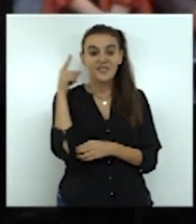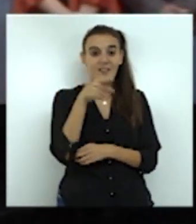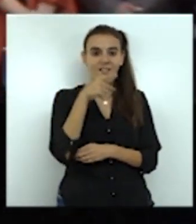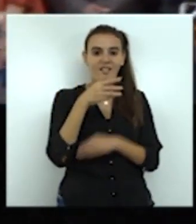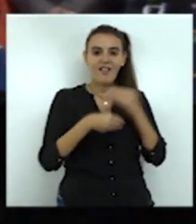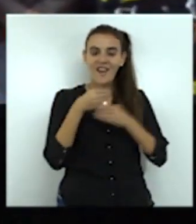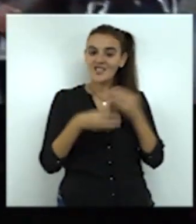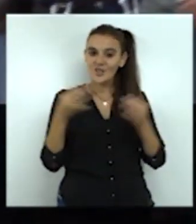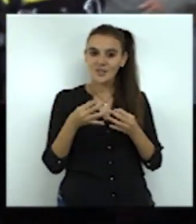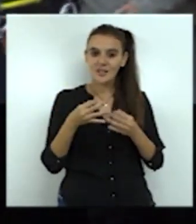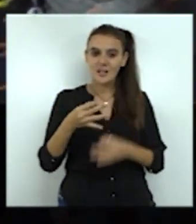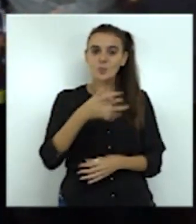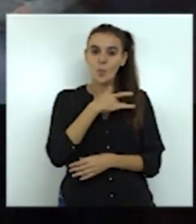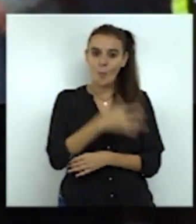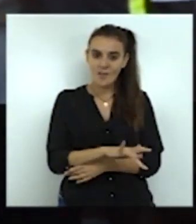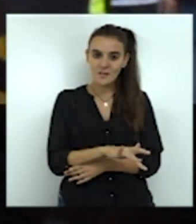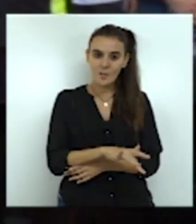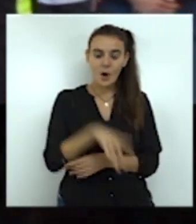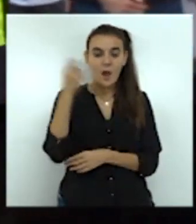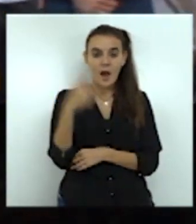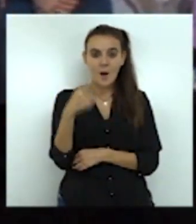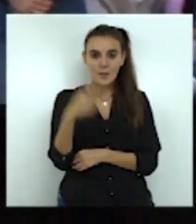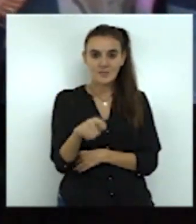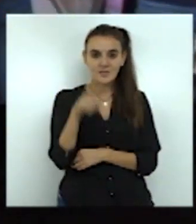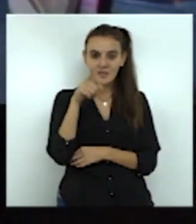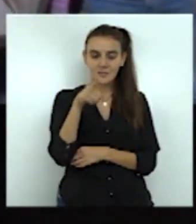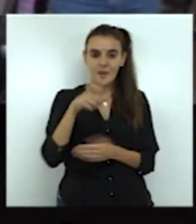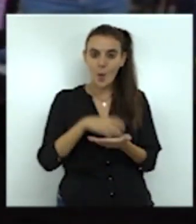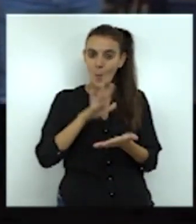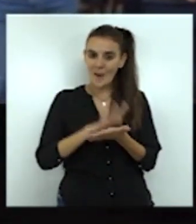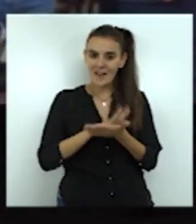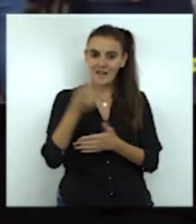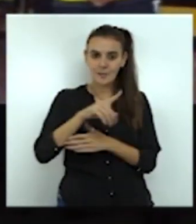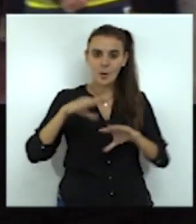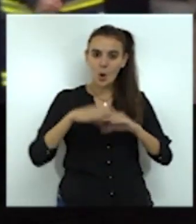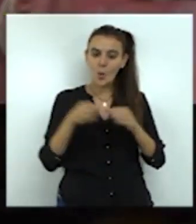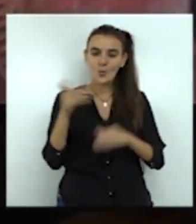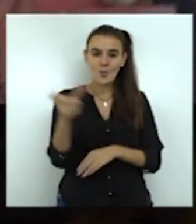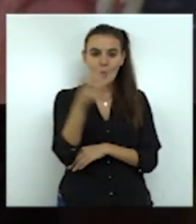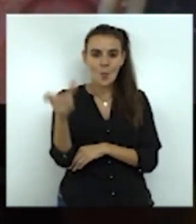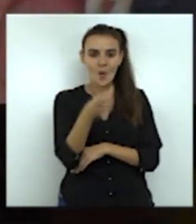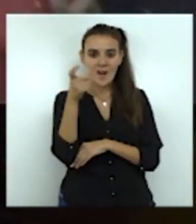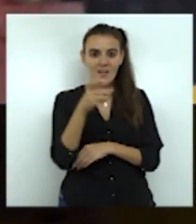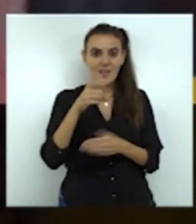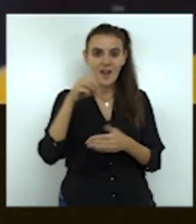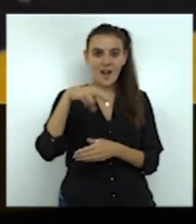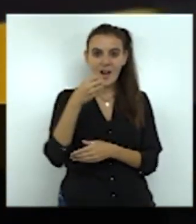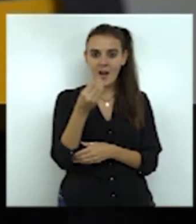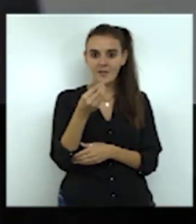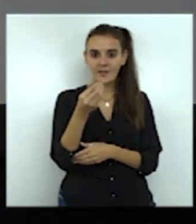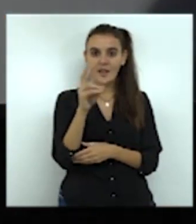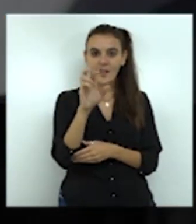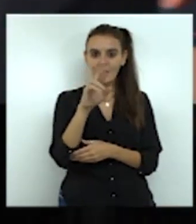condolencias al presidente de la Diputación de Málaga. Vinculado al parque de bomberos de la localidad de Antequera, Gil se encontraba desaparecido